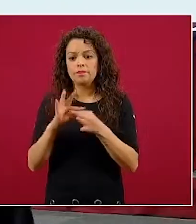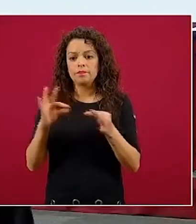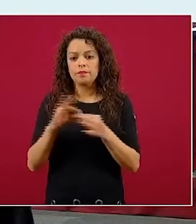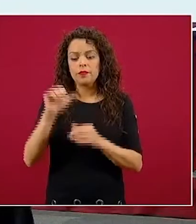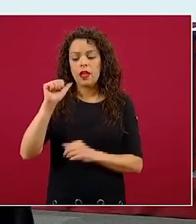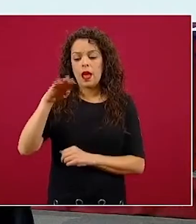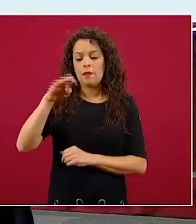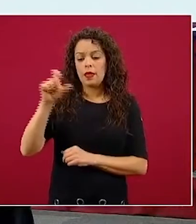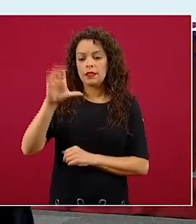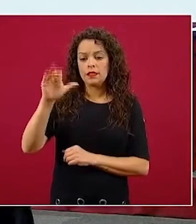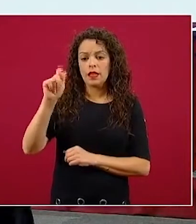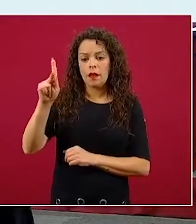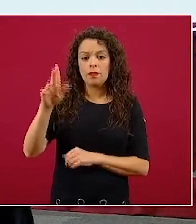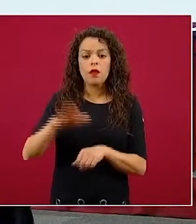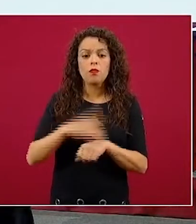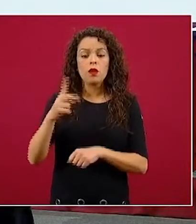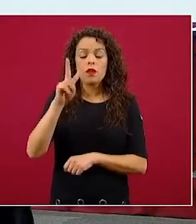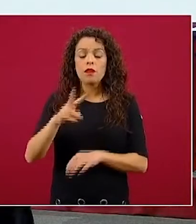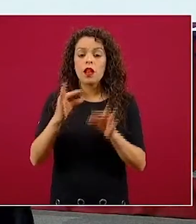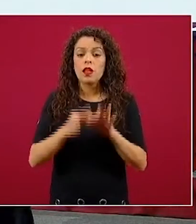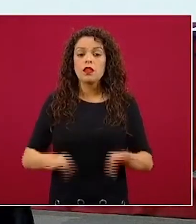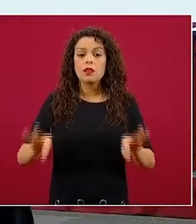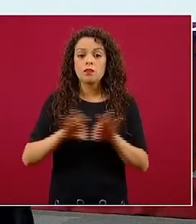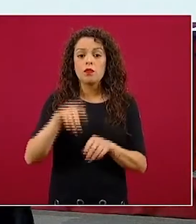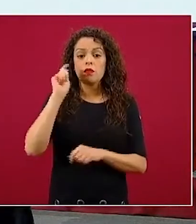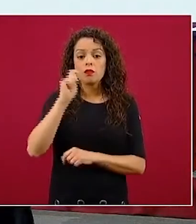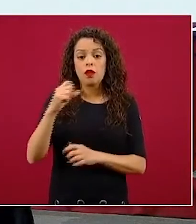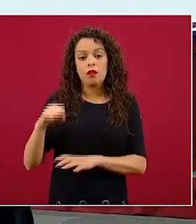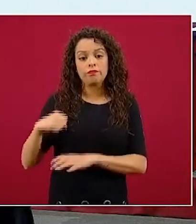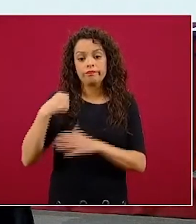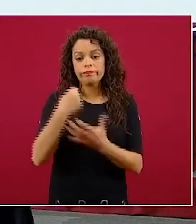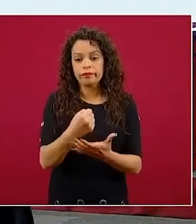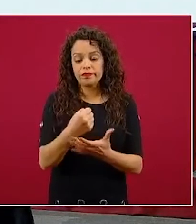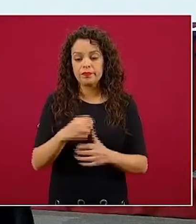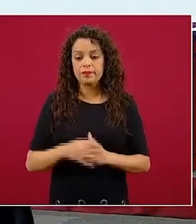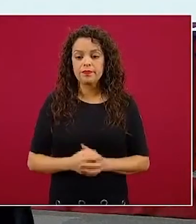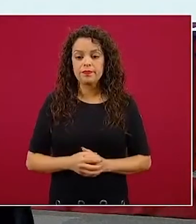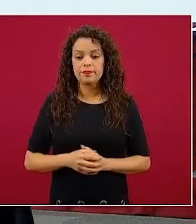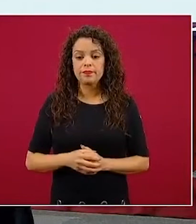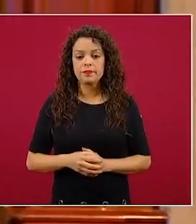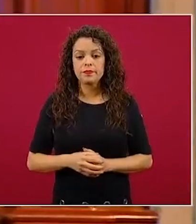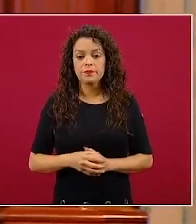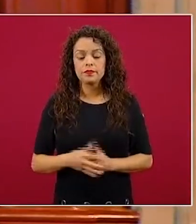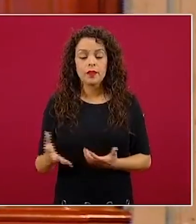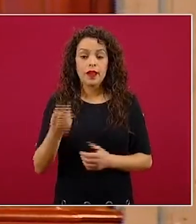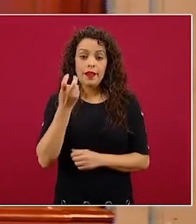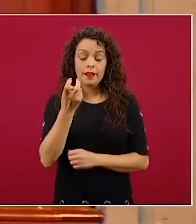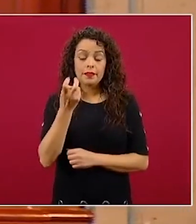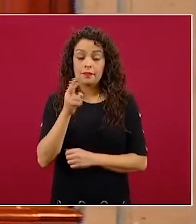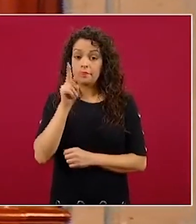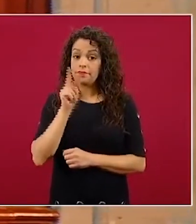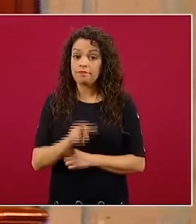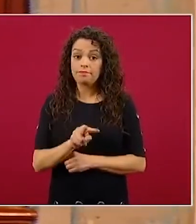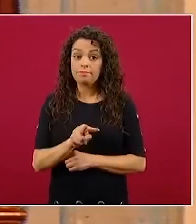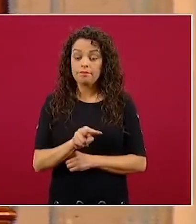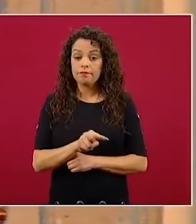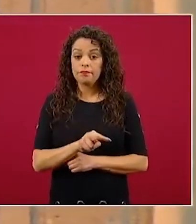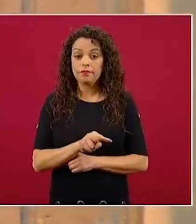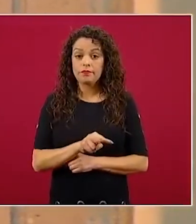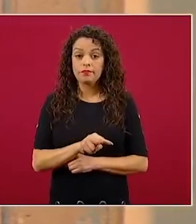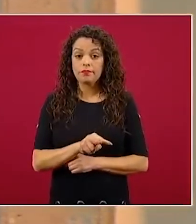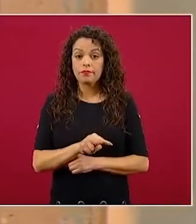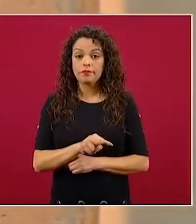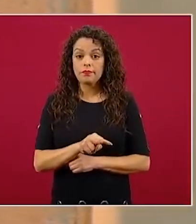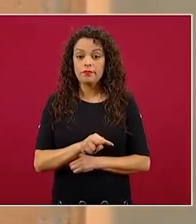privado también puede ser una fuente importante para el financiamiento. Entonces, en ese sentido, esto también es un